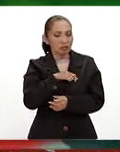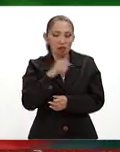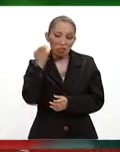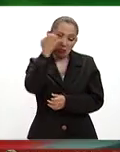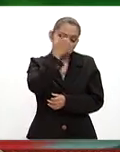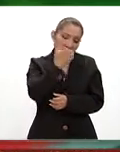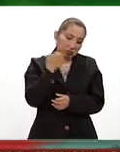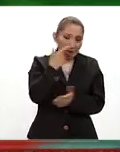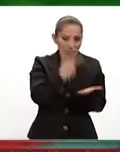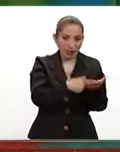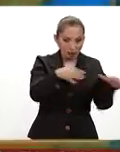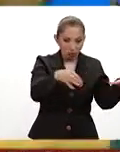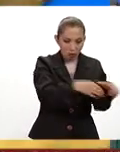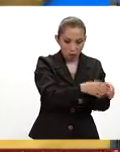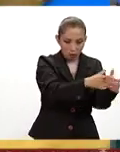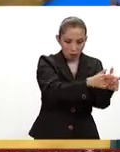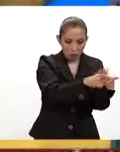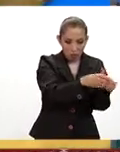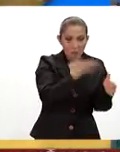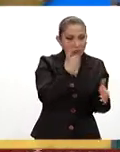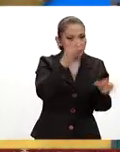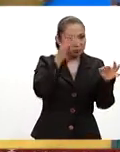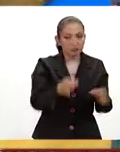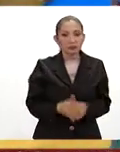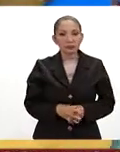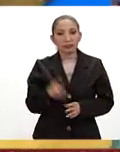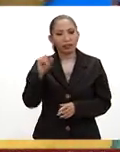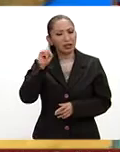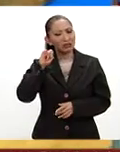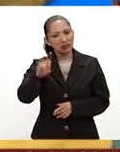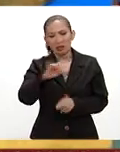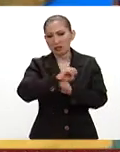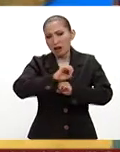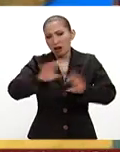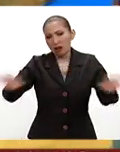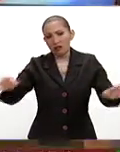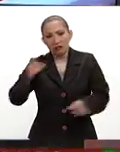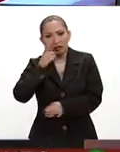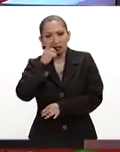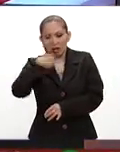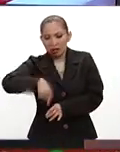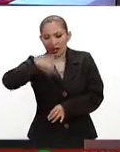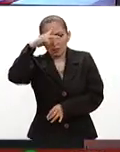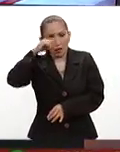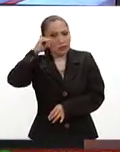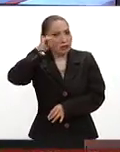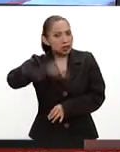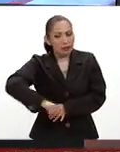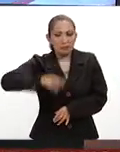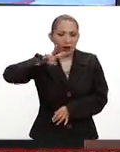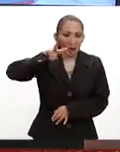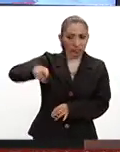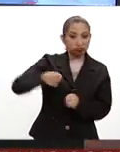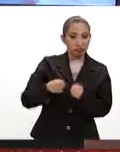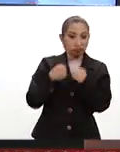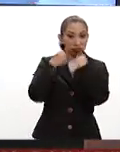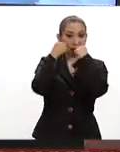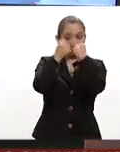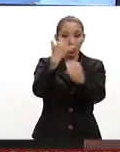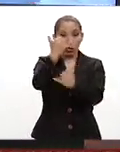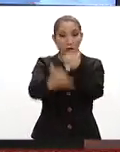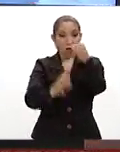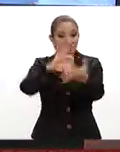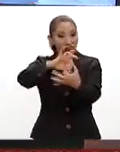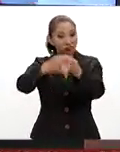valoramos al interior de la delegación como favorable. Claro, sin duda alguna, Samuel, porque además hay que decirlo que en México siempre se ha sido una potencia en lo que son los